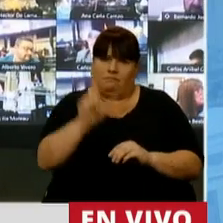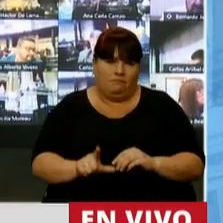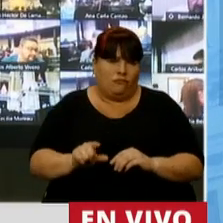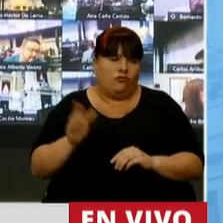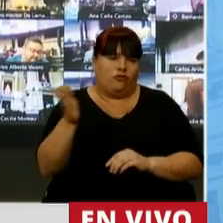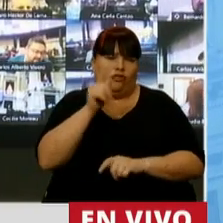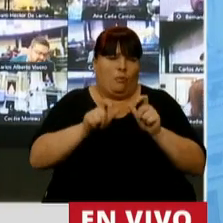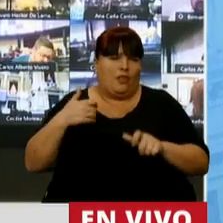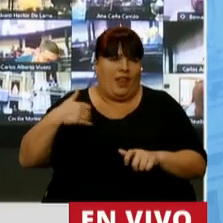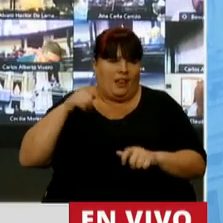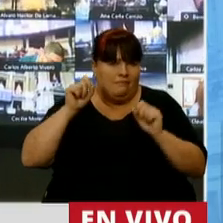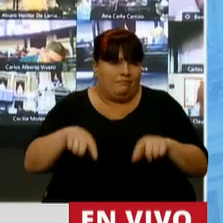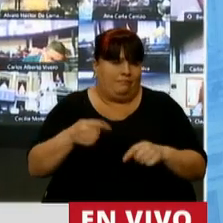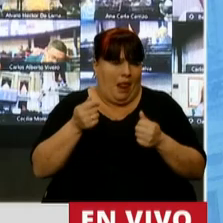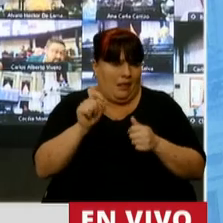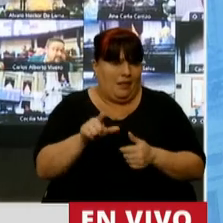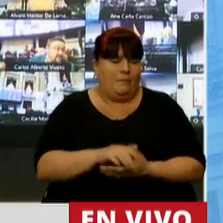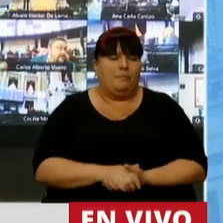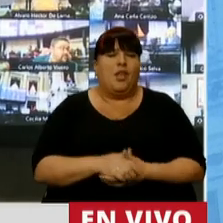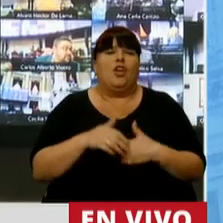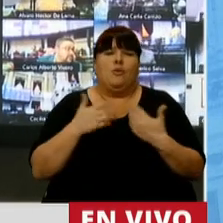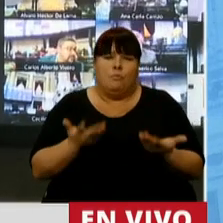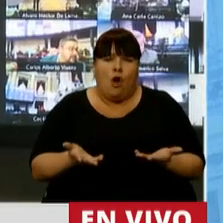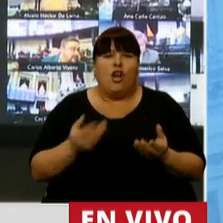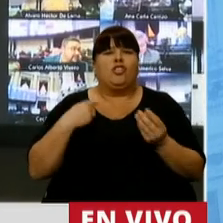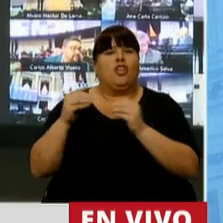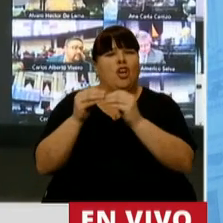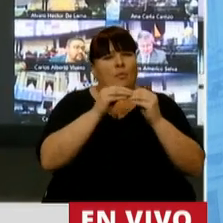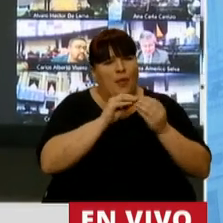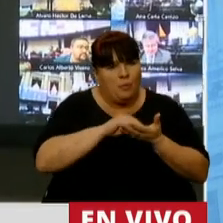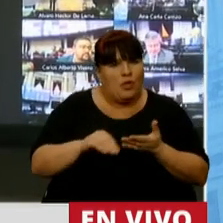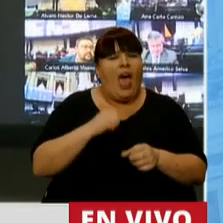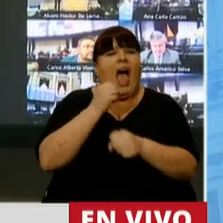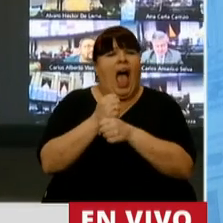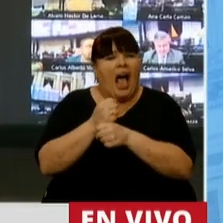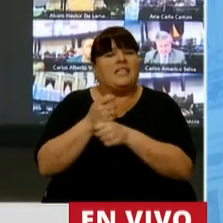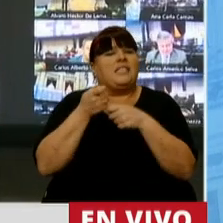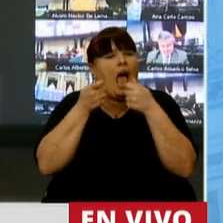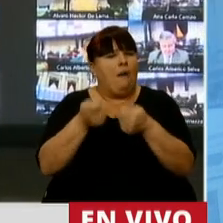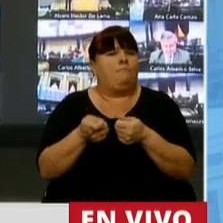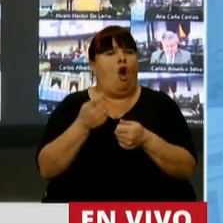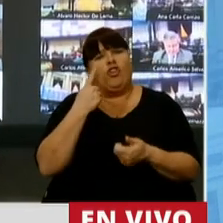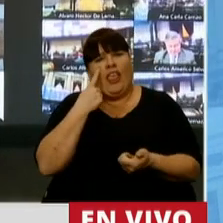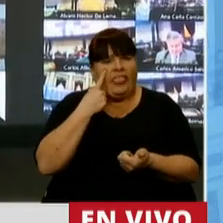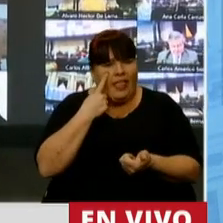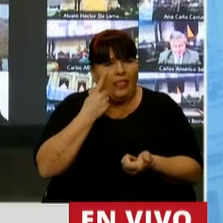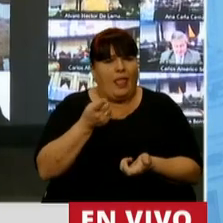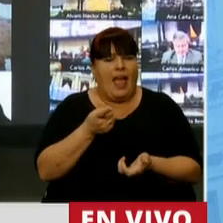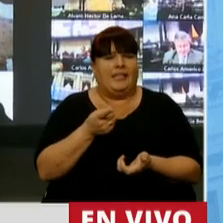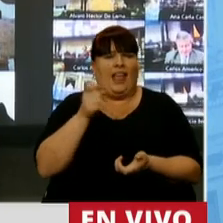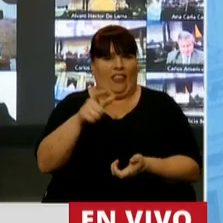los argentinos. Por eso con muchos colegas, incluso con el aval de intendentes